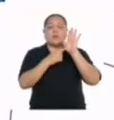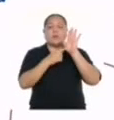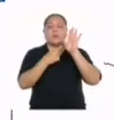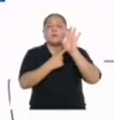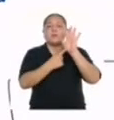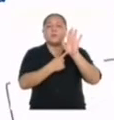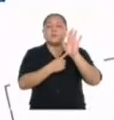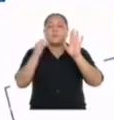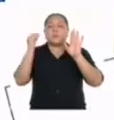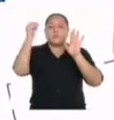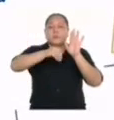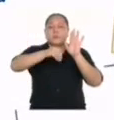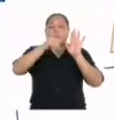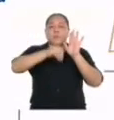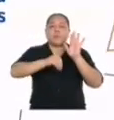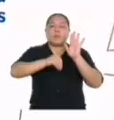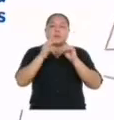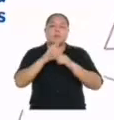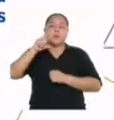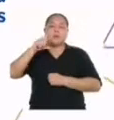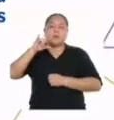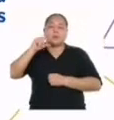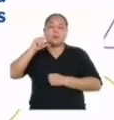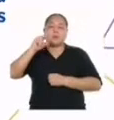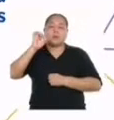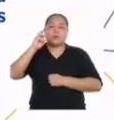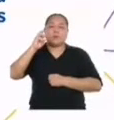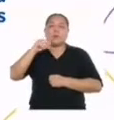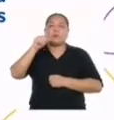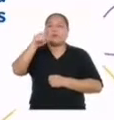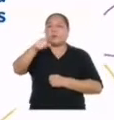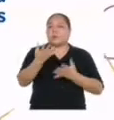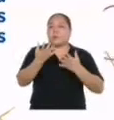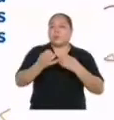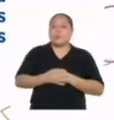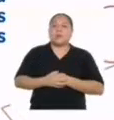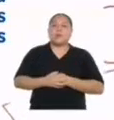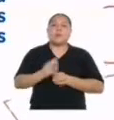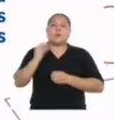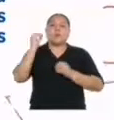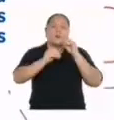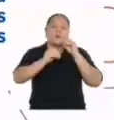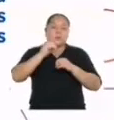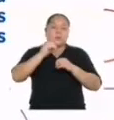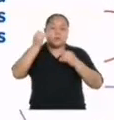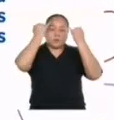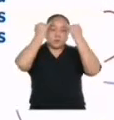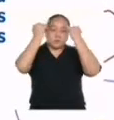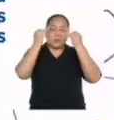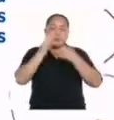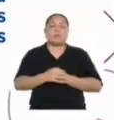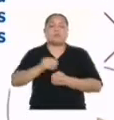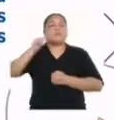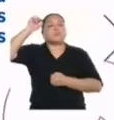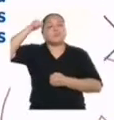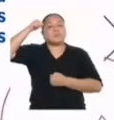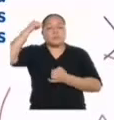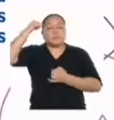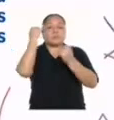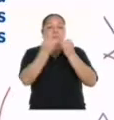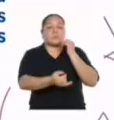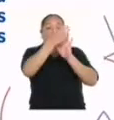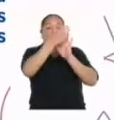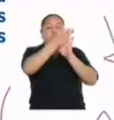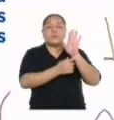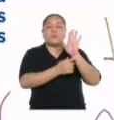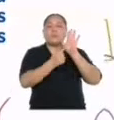que incluya un caligrama del pasatiempo que más te identifica, considerando los criterios establecidos. Recuerda que la versión final de tu